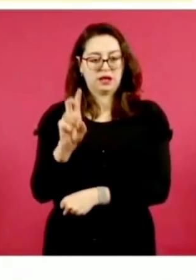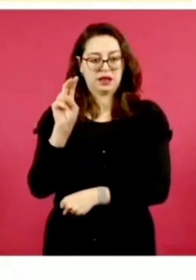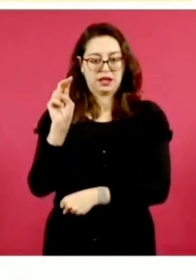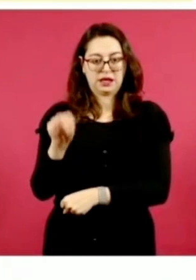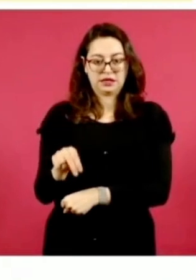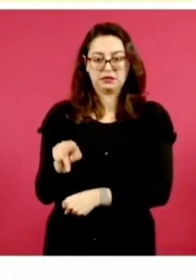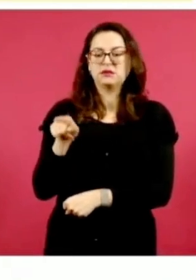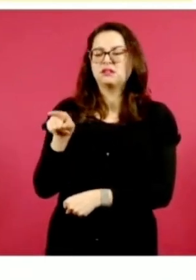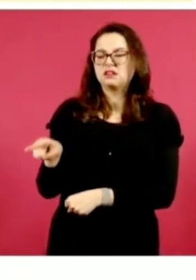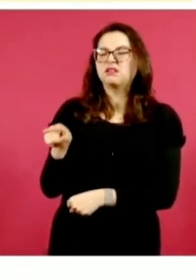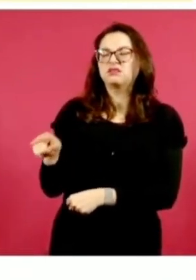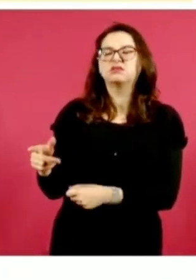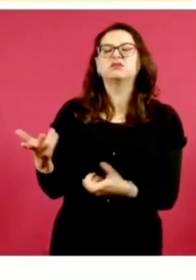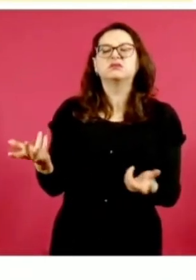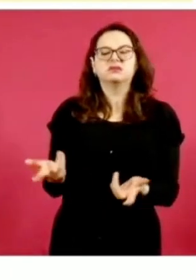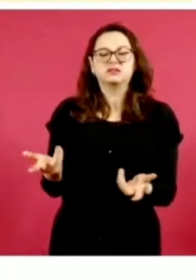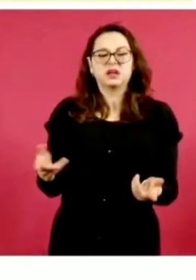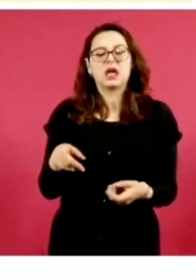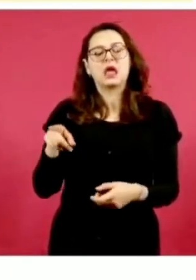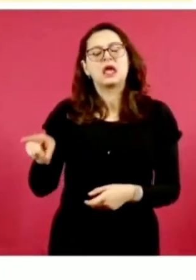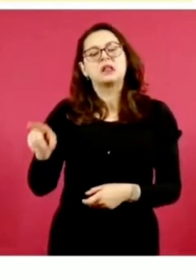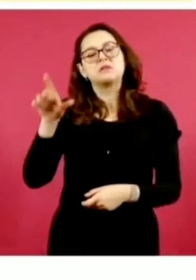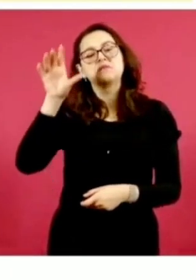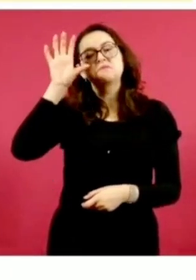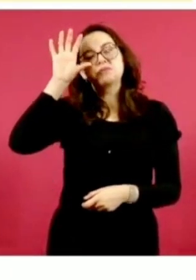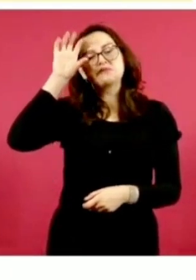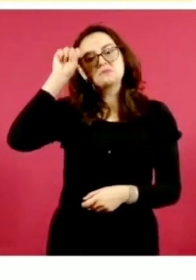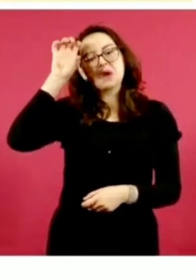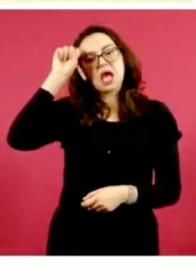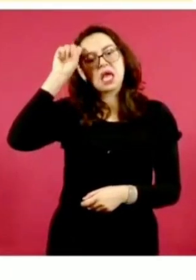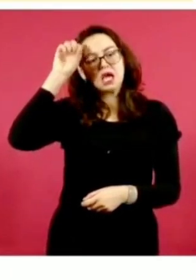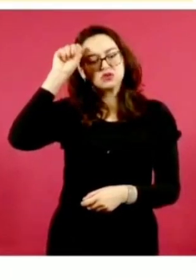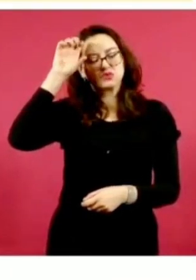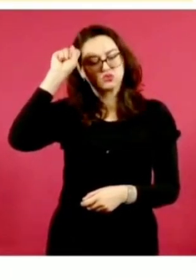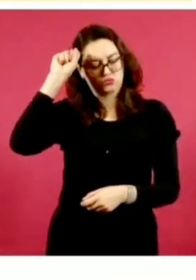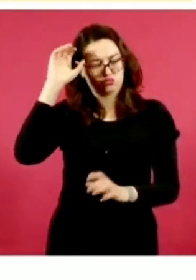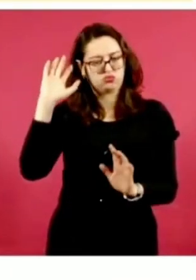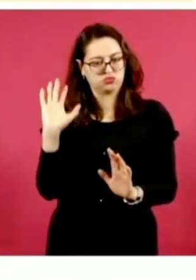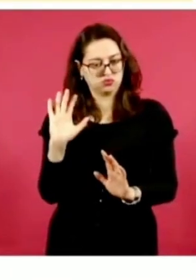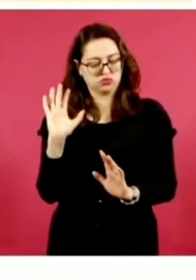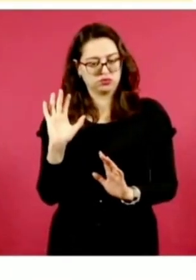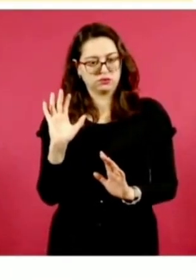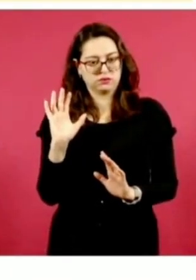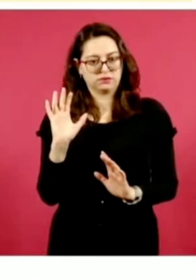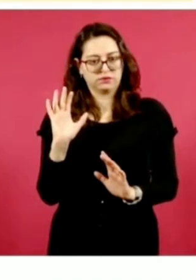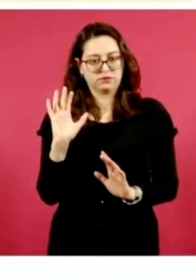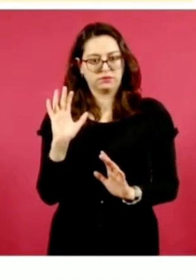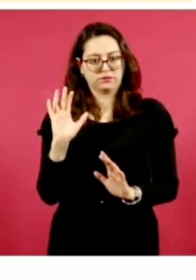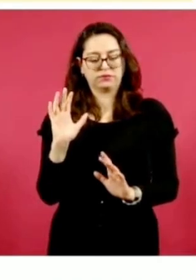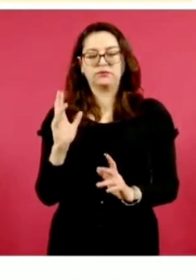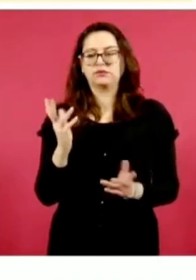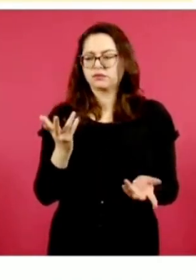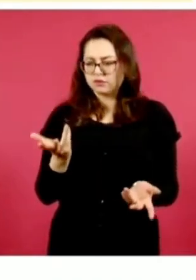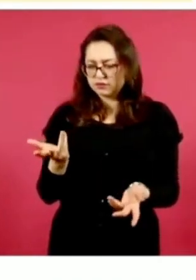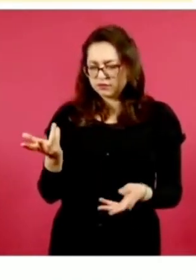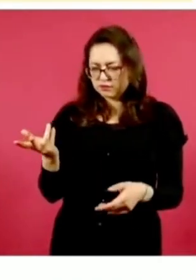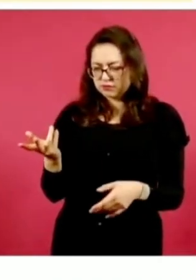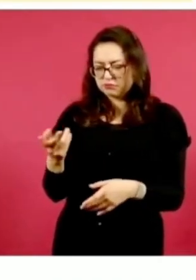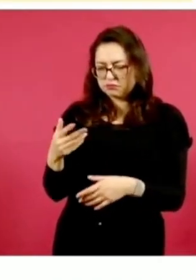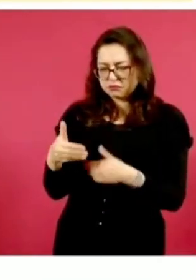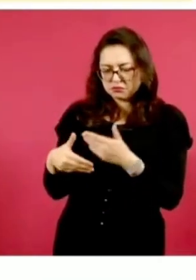oficio era payaso en los rodeos, fue sentenciado tras acreditar su